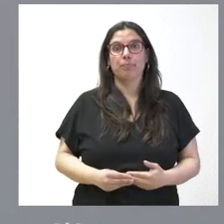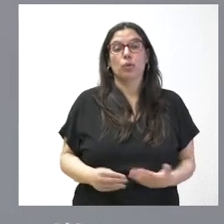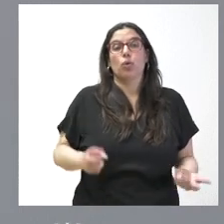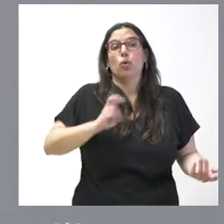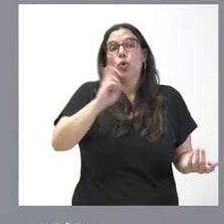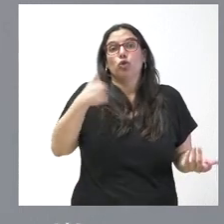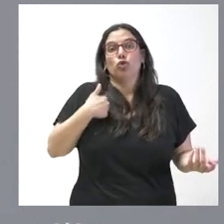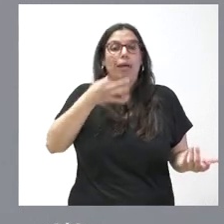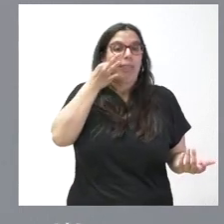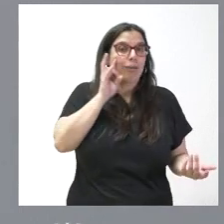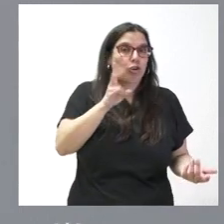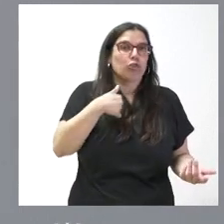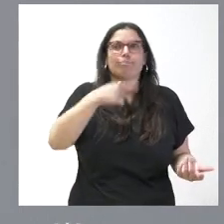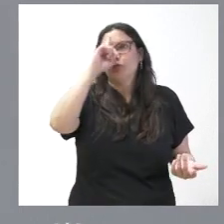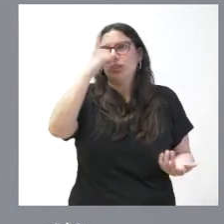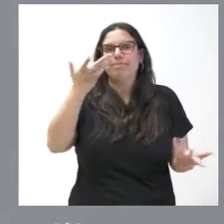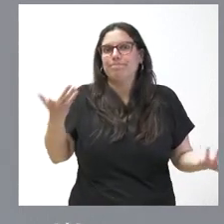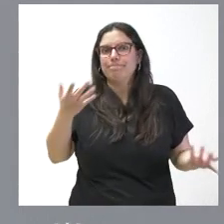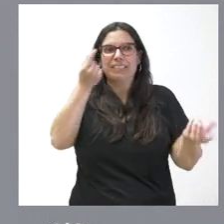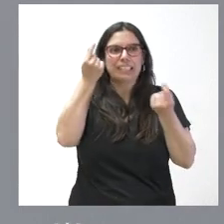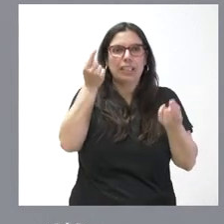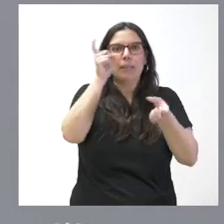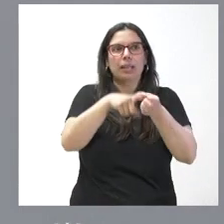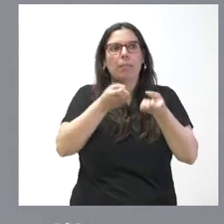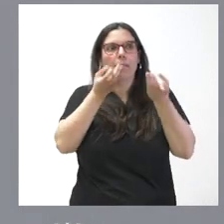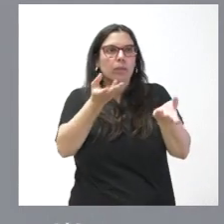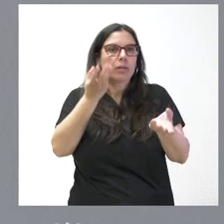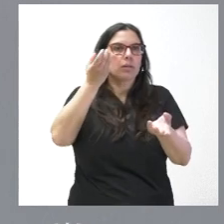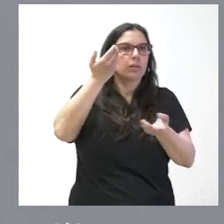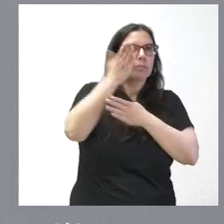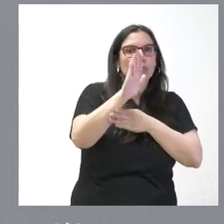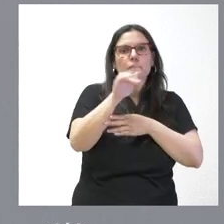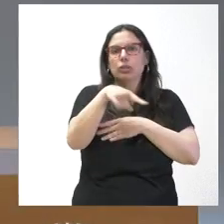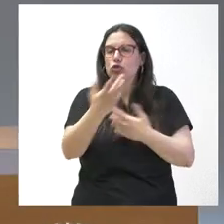yo no estoy presente y tampoco le puedo decir con detalle cuál ha sido la aportación de cada una de las partes